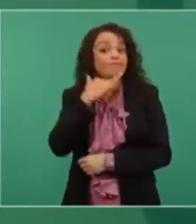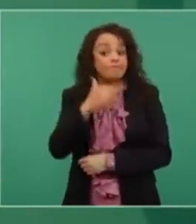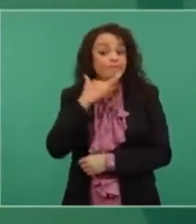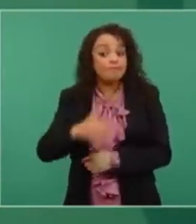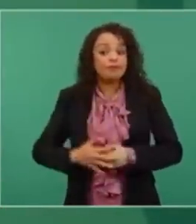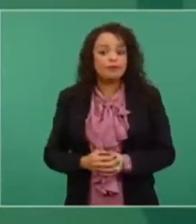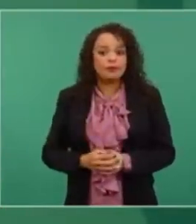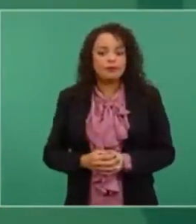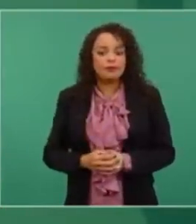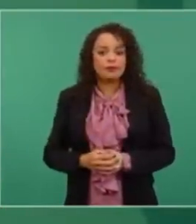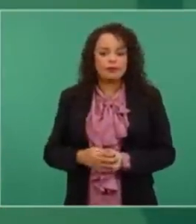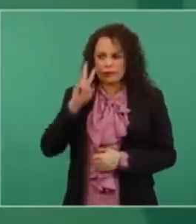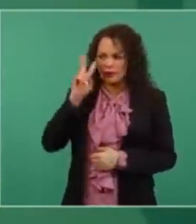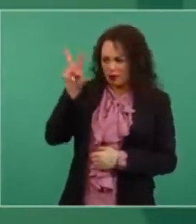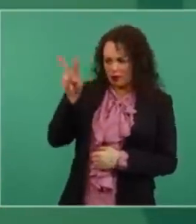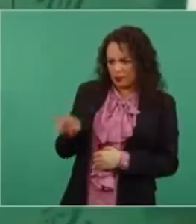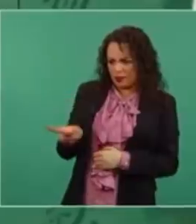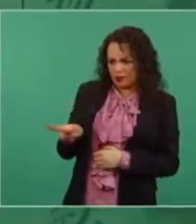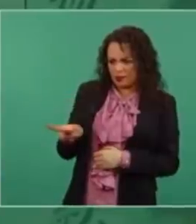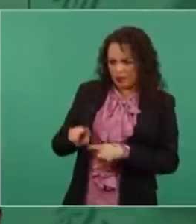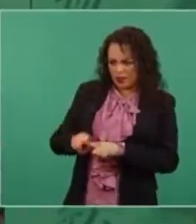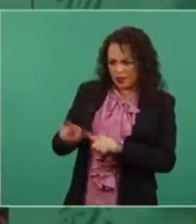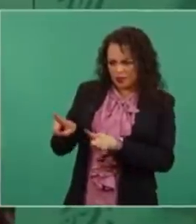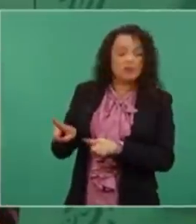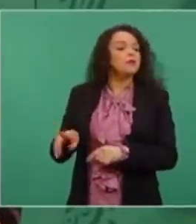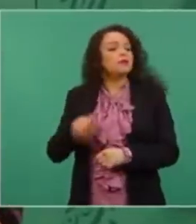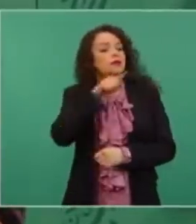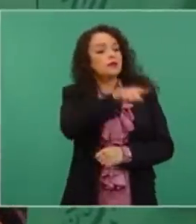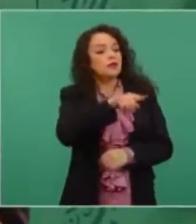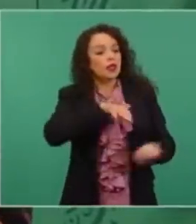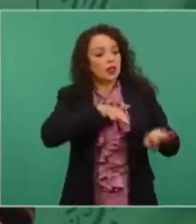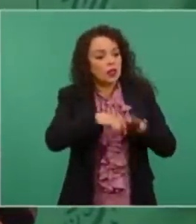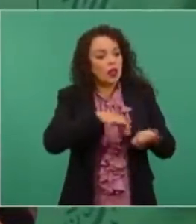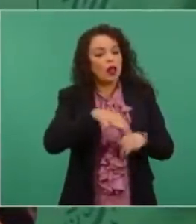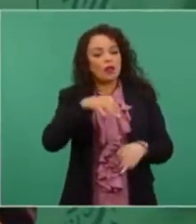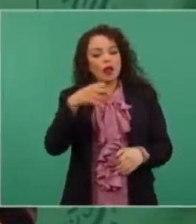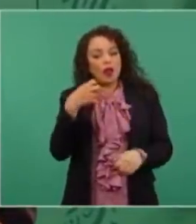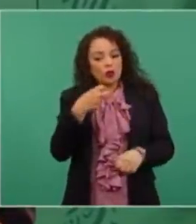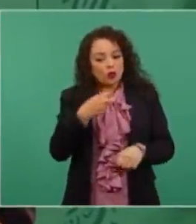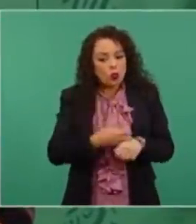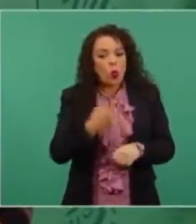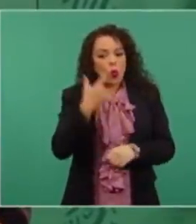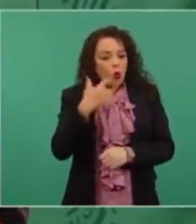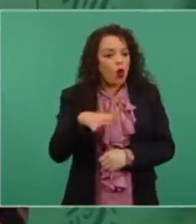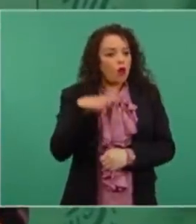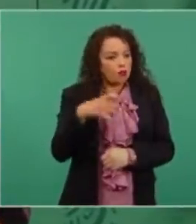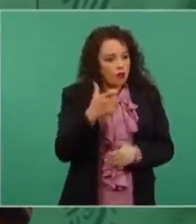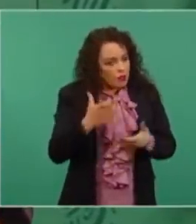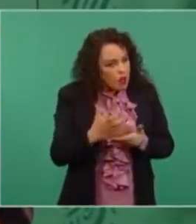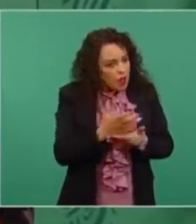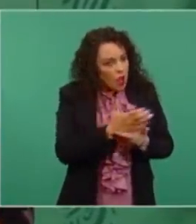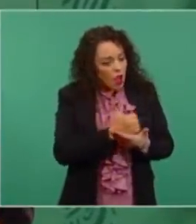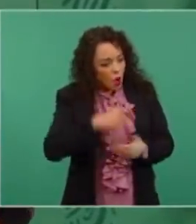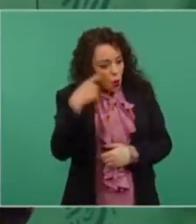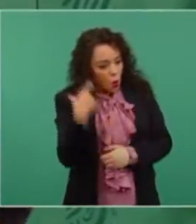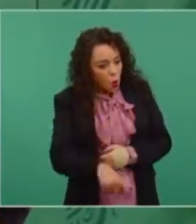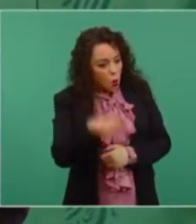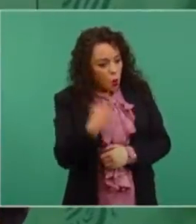a un rico rico de los que han hecho trabajo, digo dinero o fortuna, con